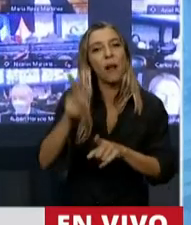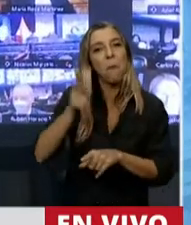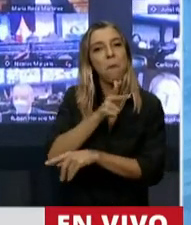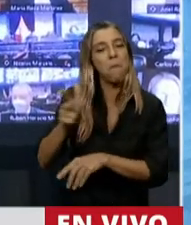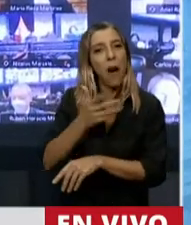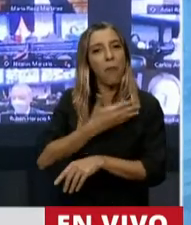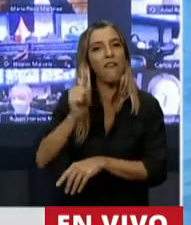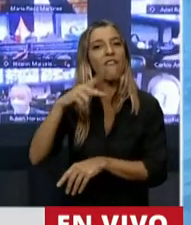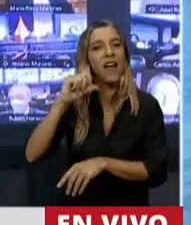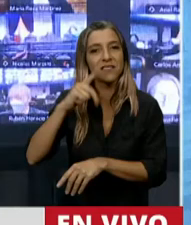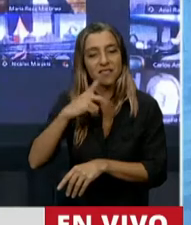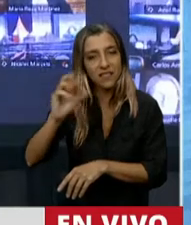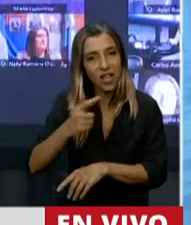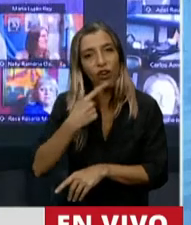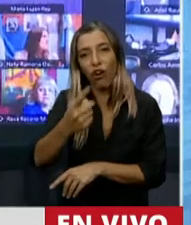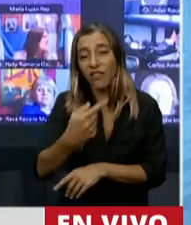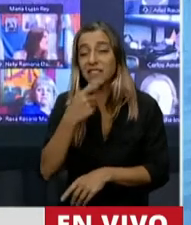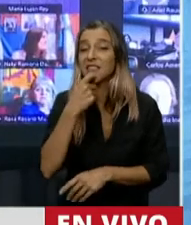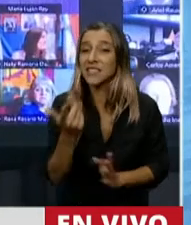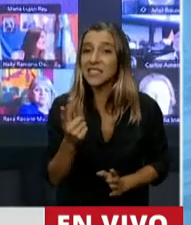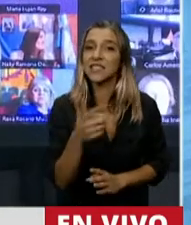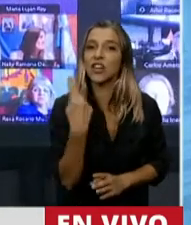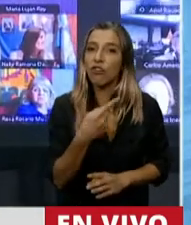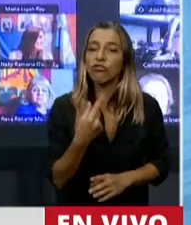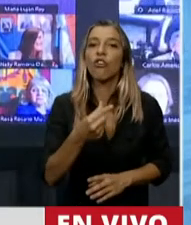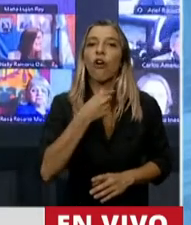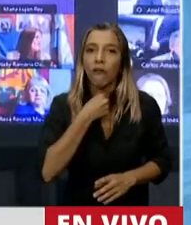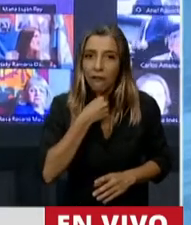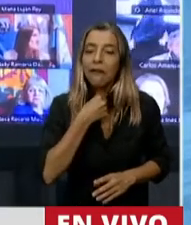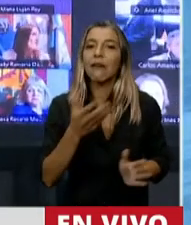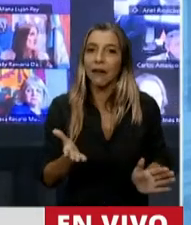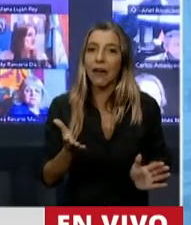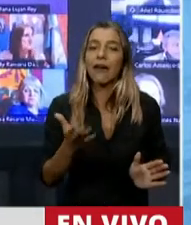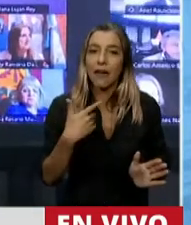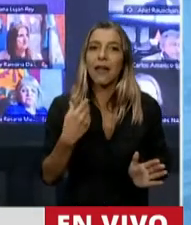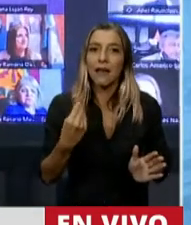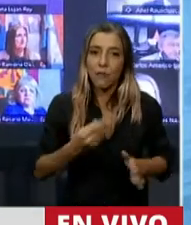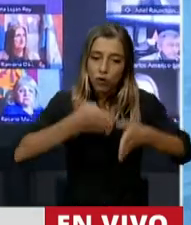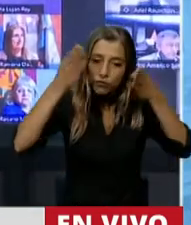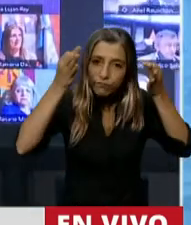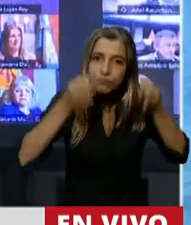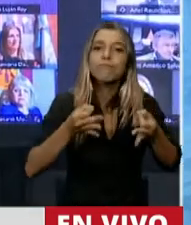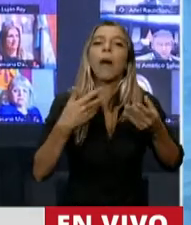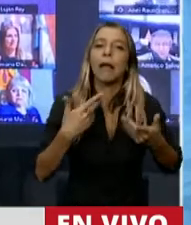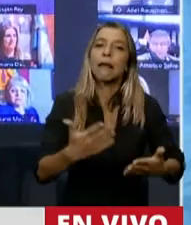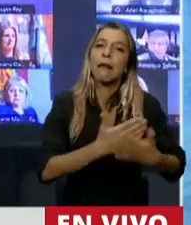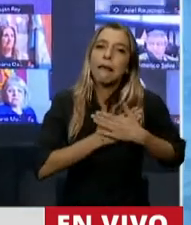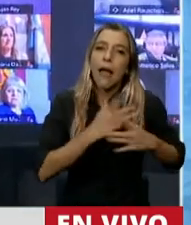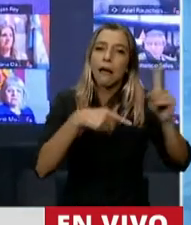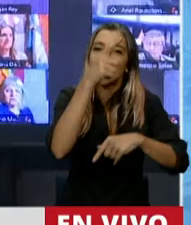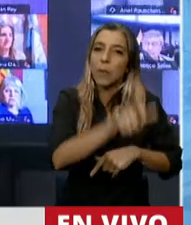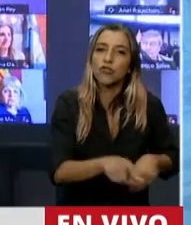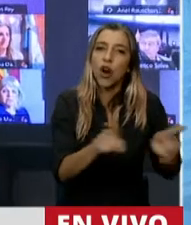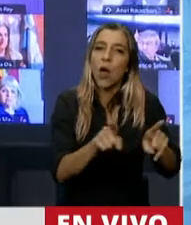samaritano, quien para precisar el alcance y puesta en práctica del mandamiento amar al prójimo como a ti mismo,